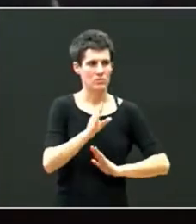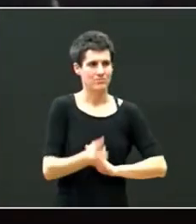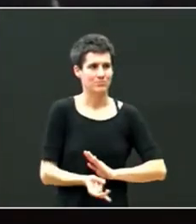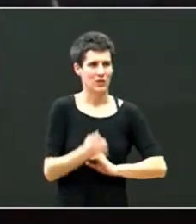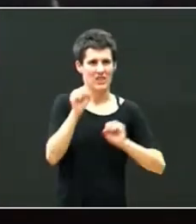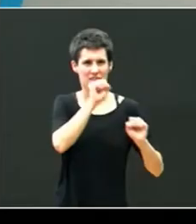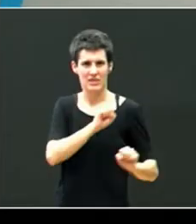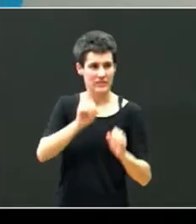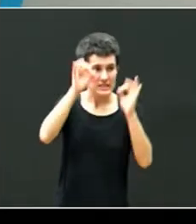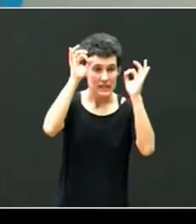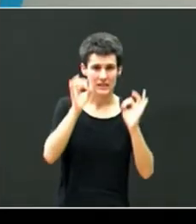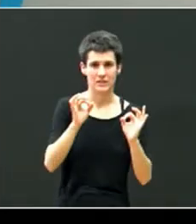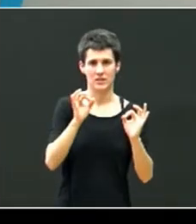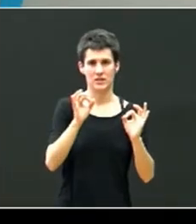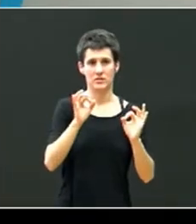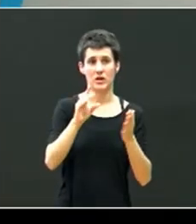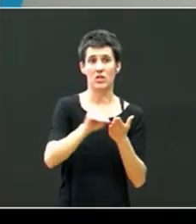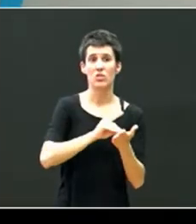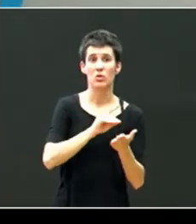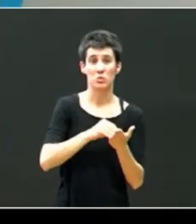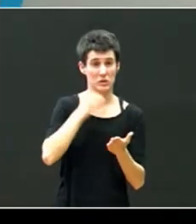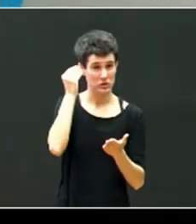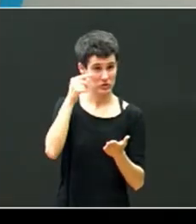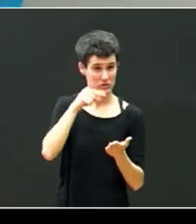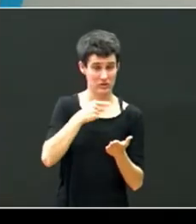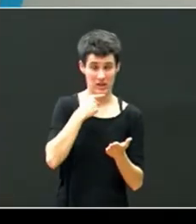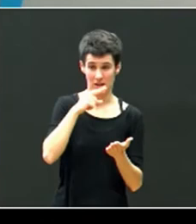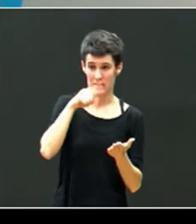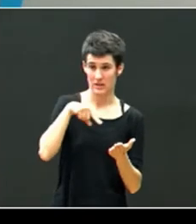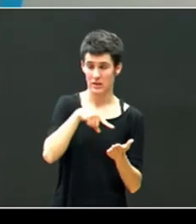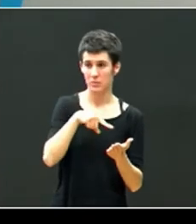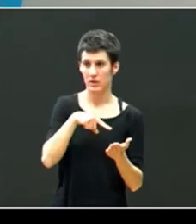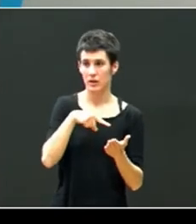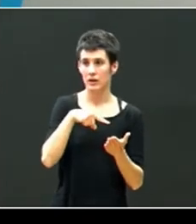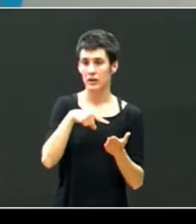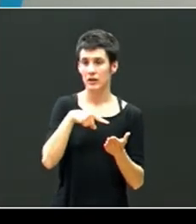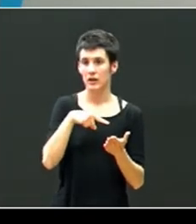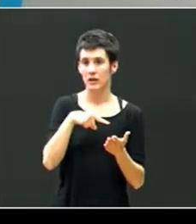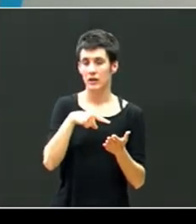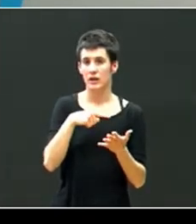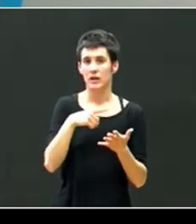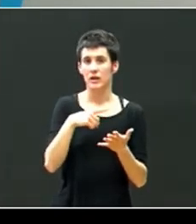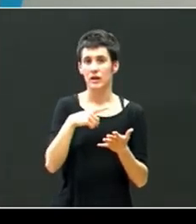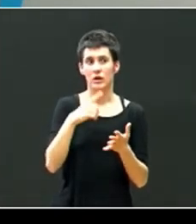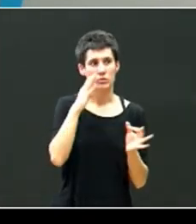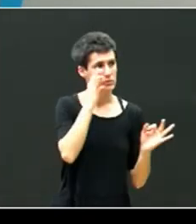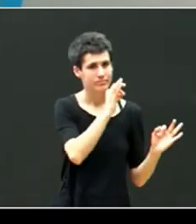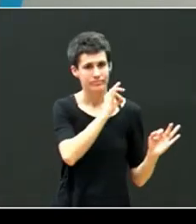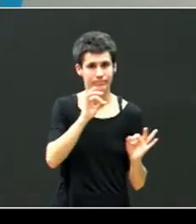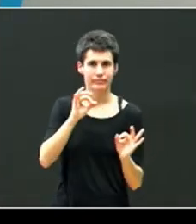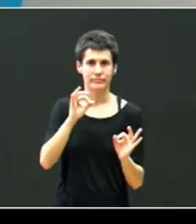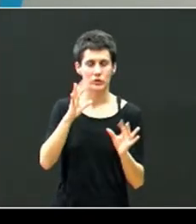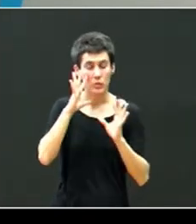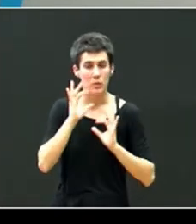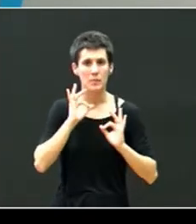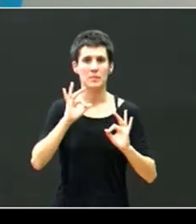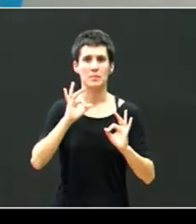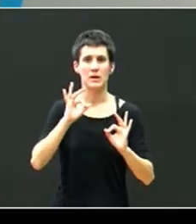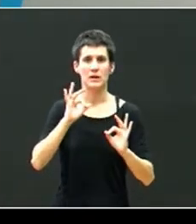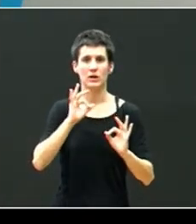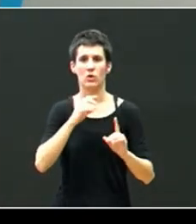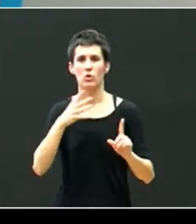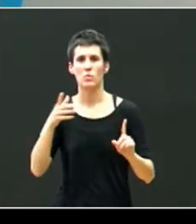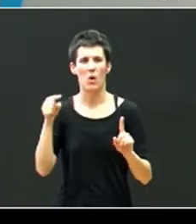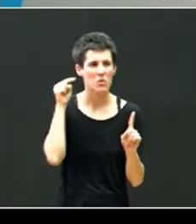creo que en el documento también aparece prestar atención aparece y bien y aparece muy bien al riesgo de bullying que algunos pueden presentar y a las conductas